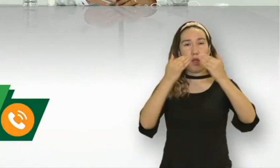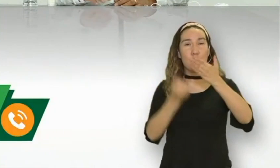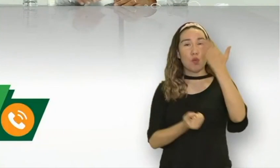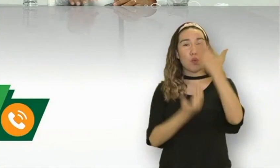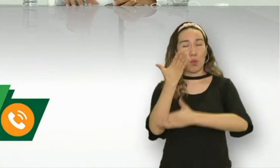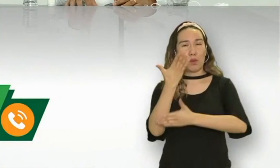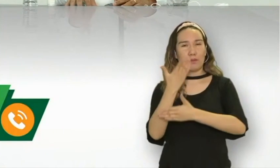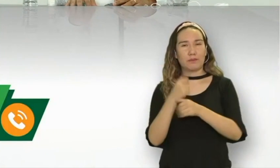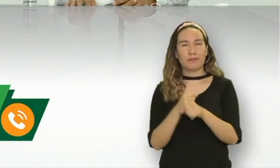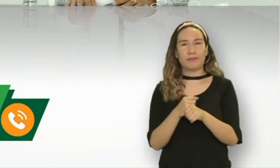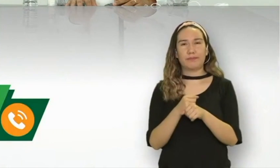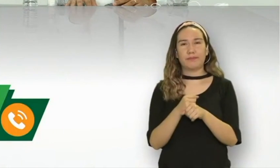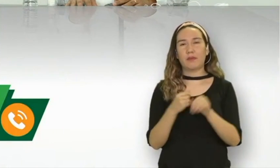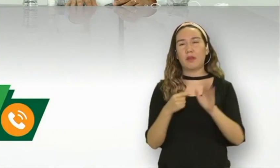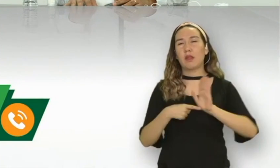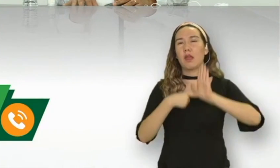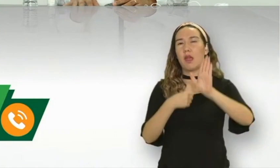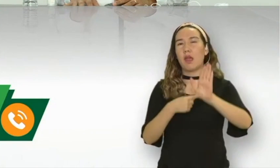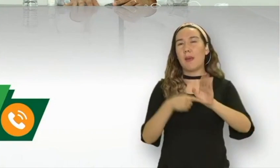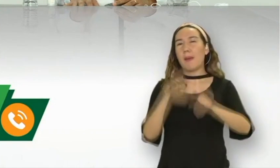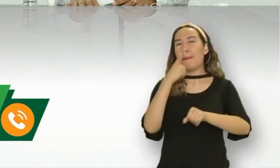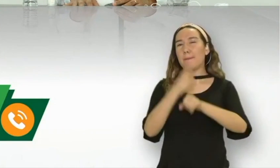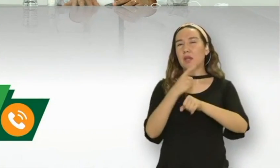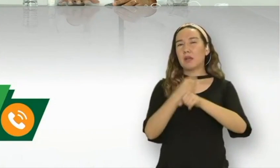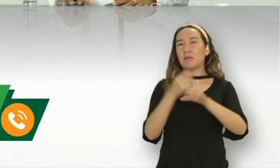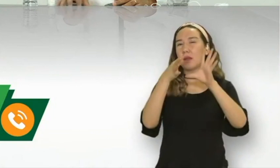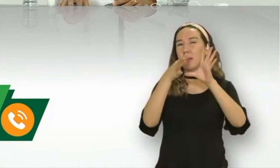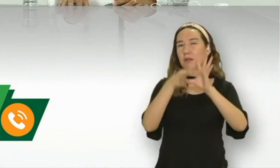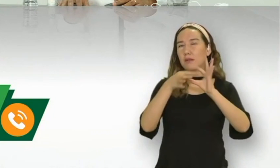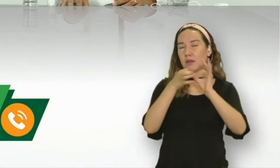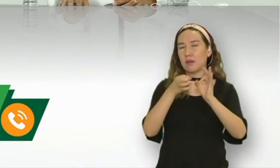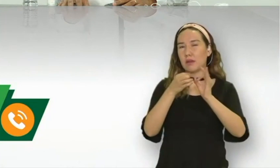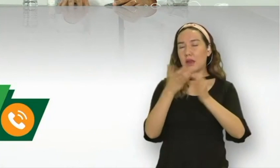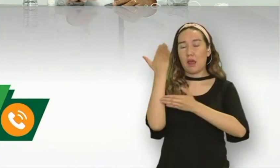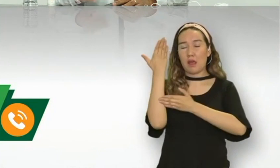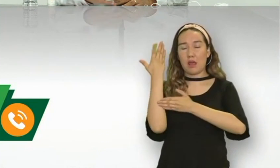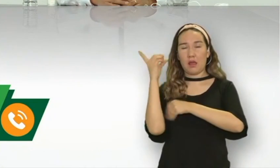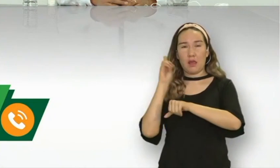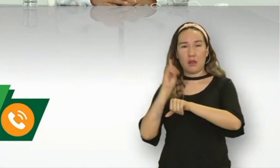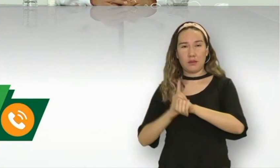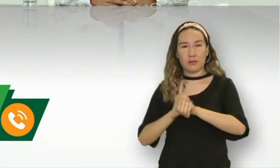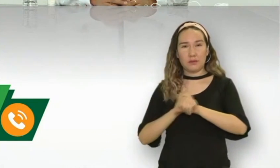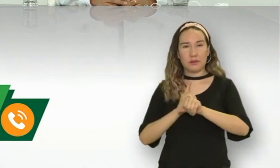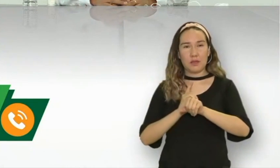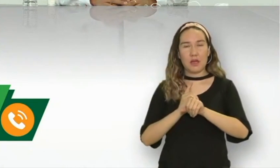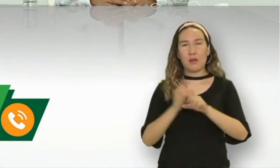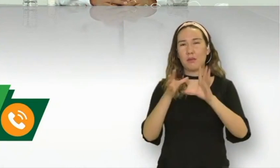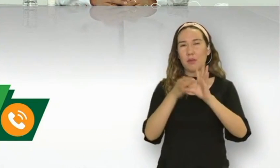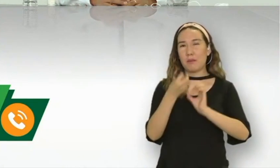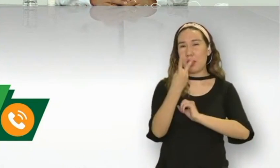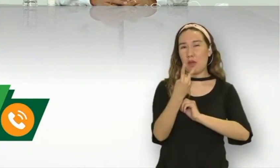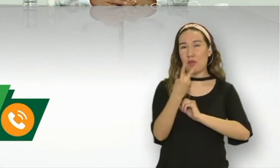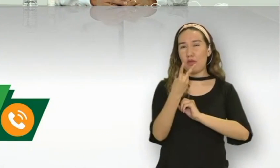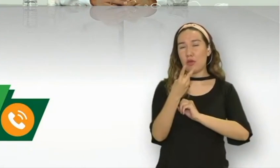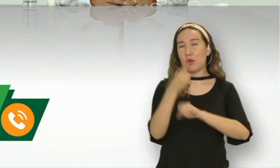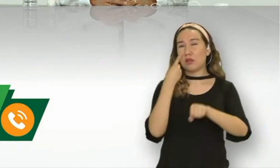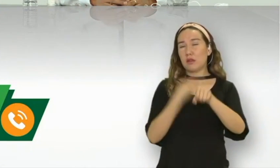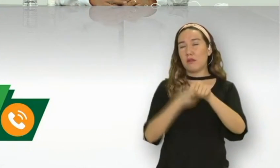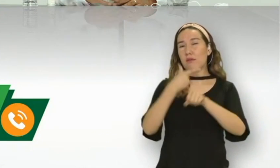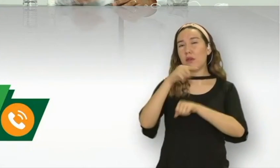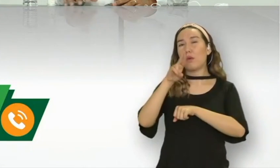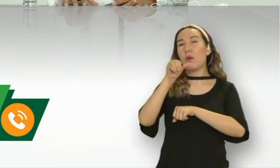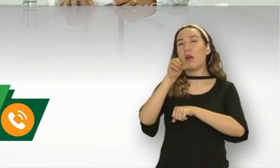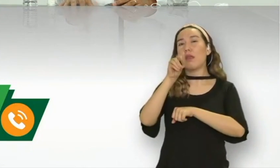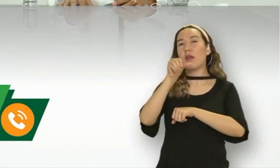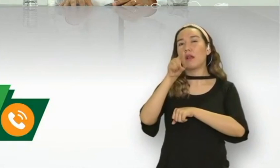El funcionario aclaró que son 50 municipios los que ya presentan al menos un caso confirmado de coronavirus, lo que representa un